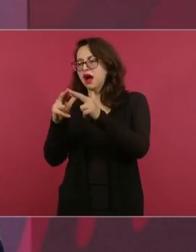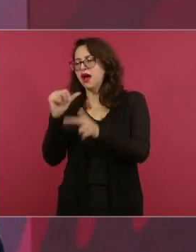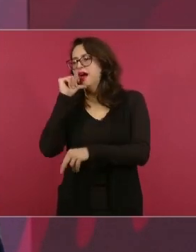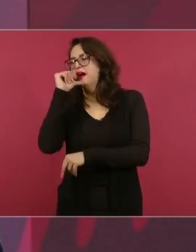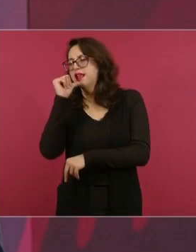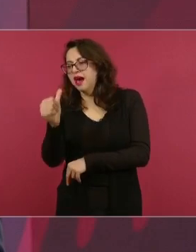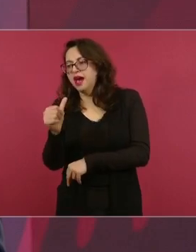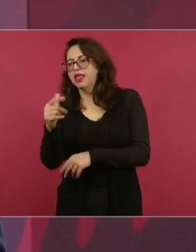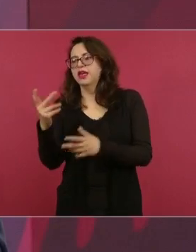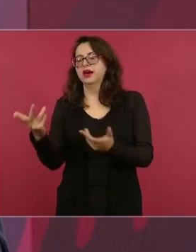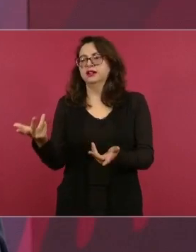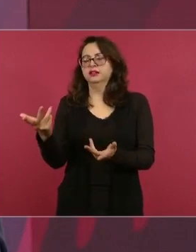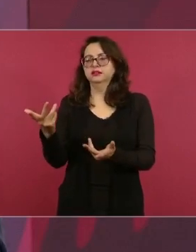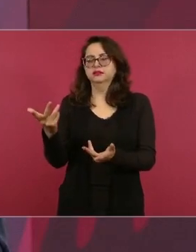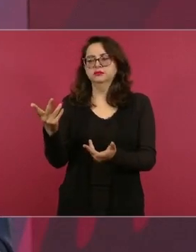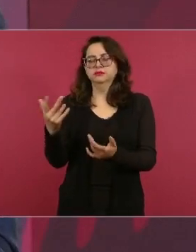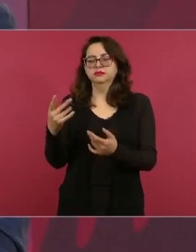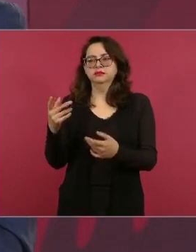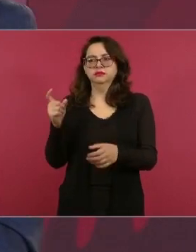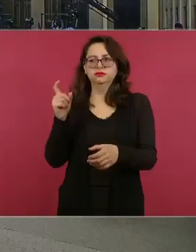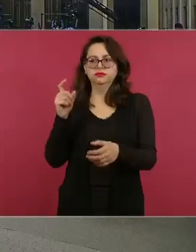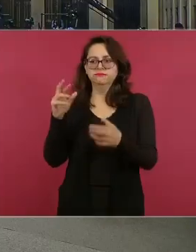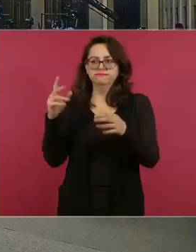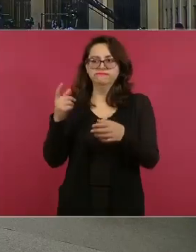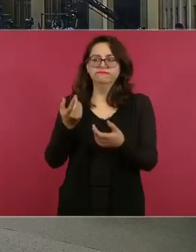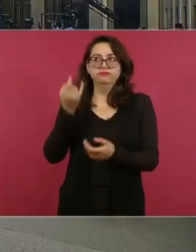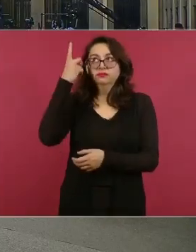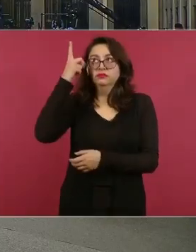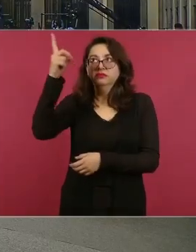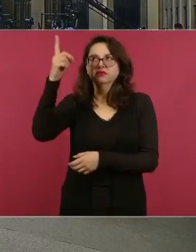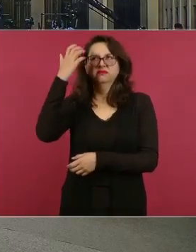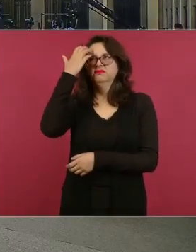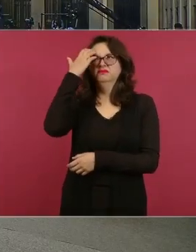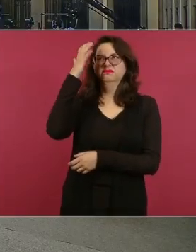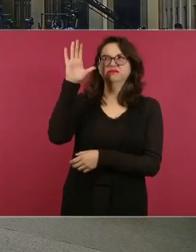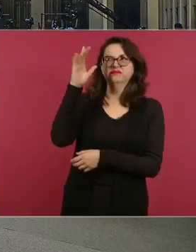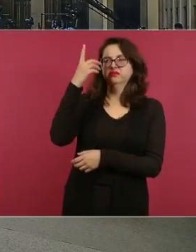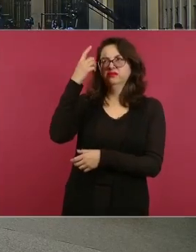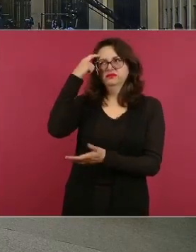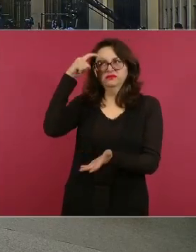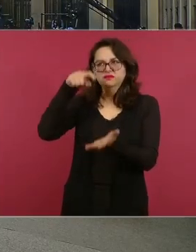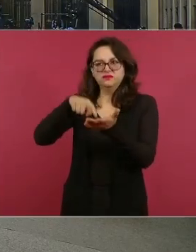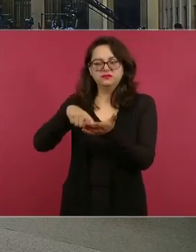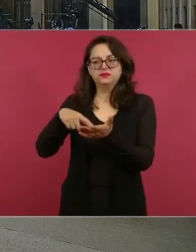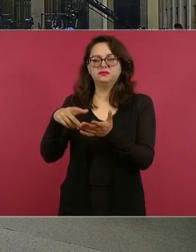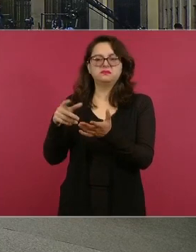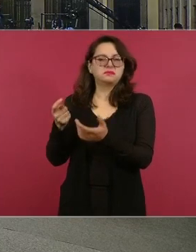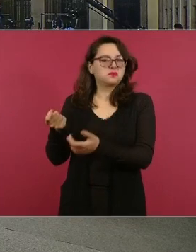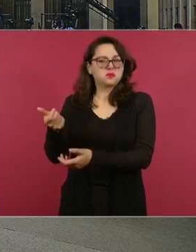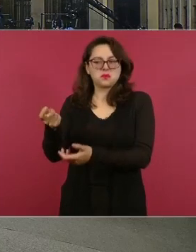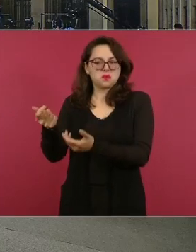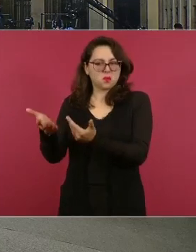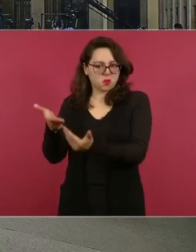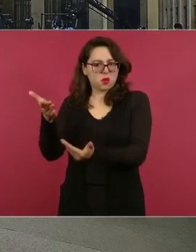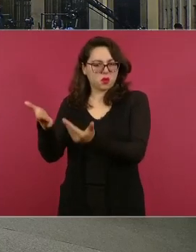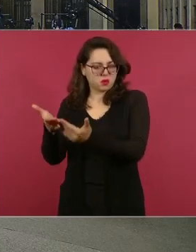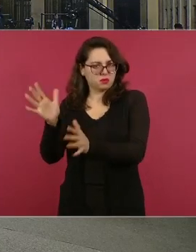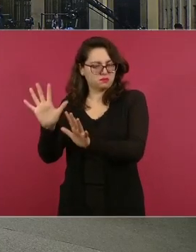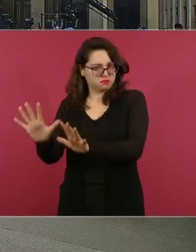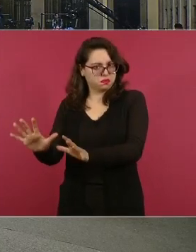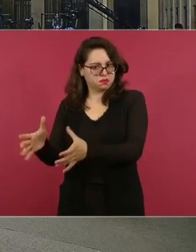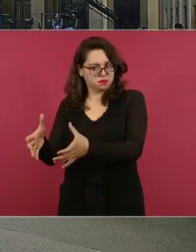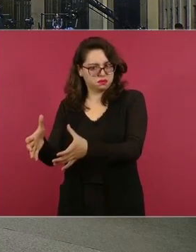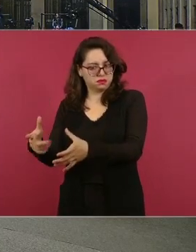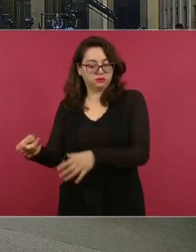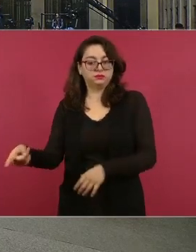ateos, libres pensadores, pero la mayoría es creyente. sin embargo, esa mayoría creyente